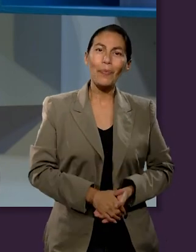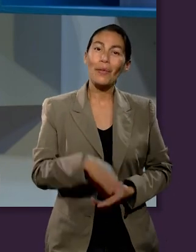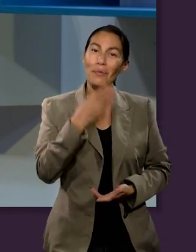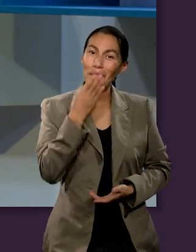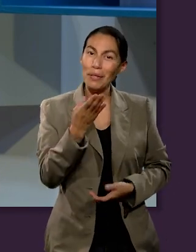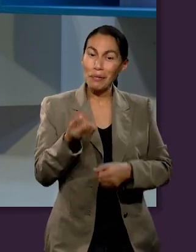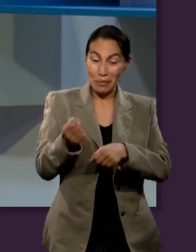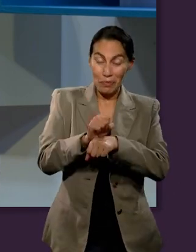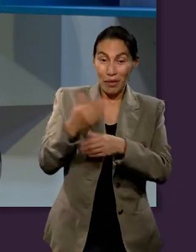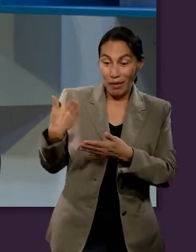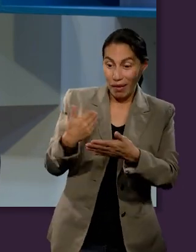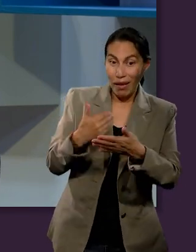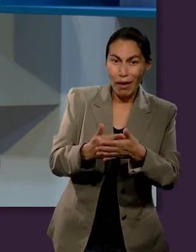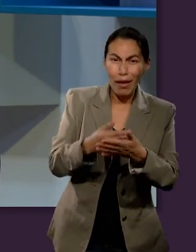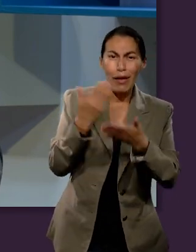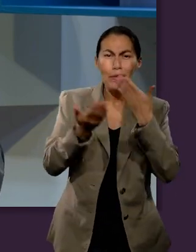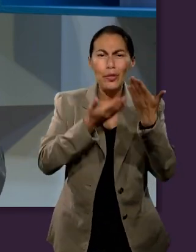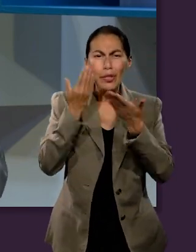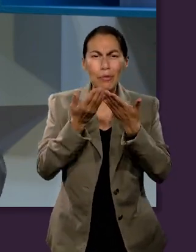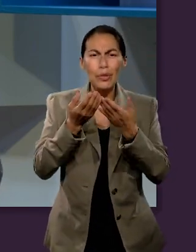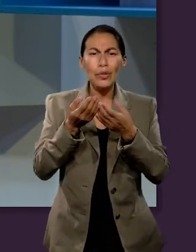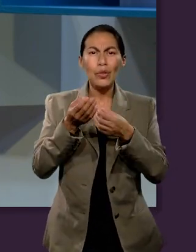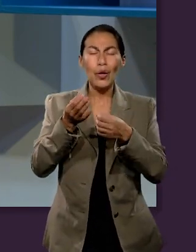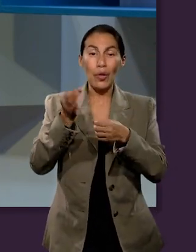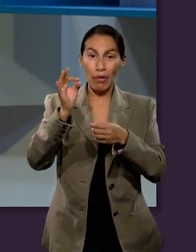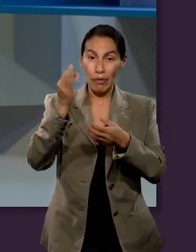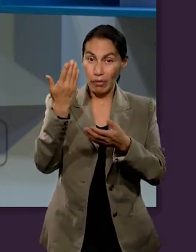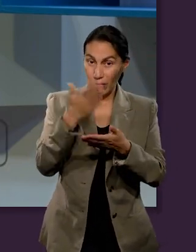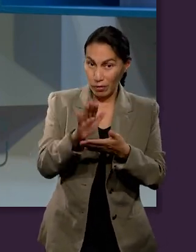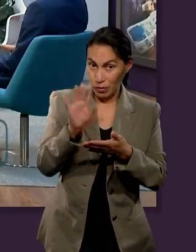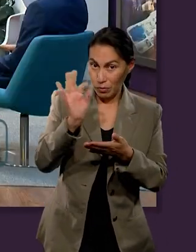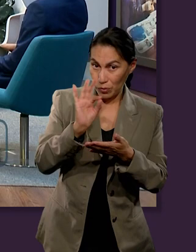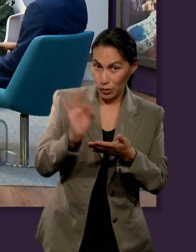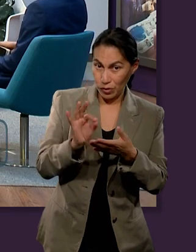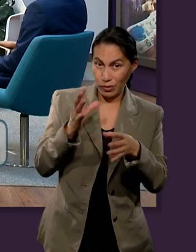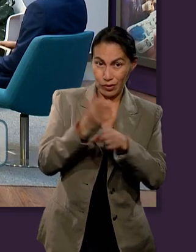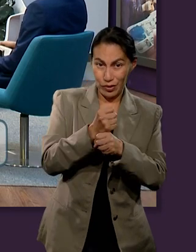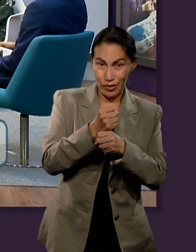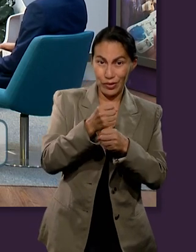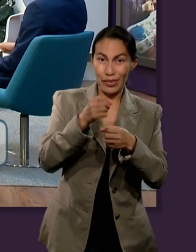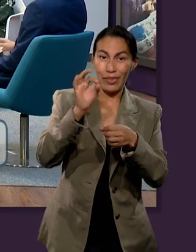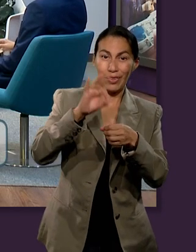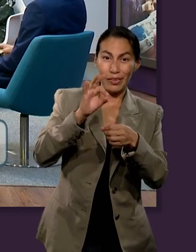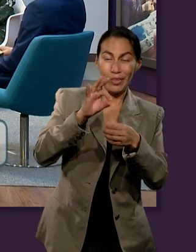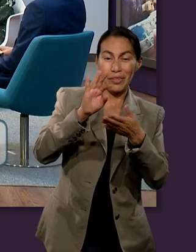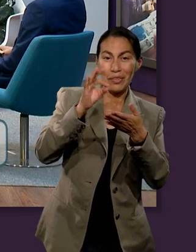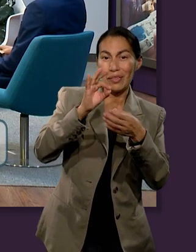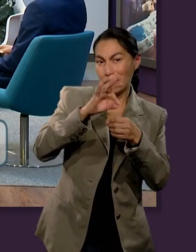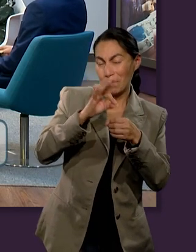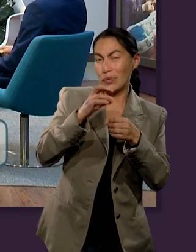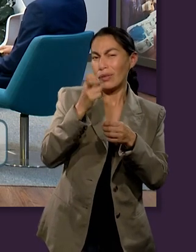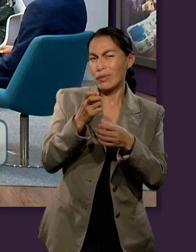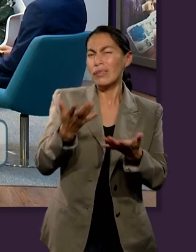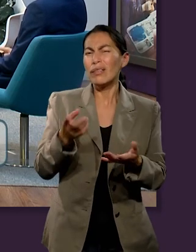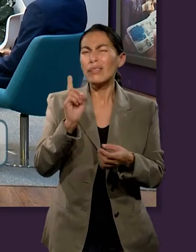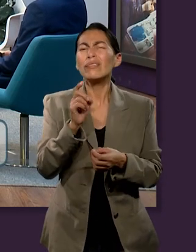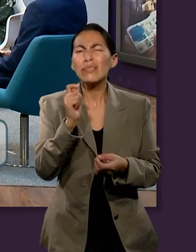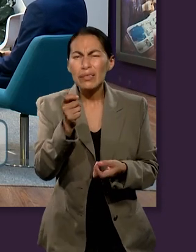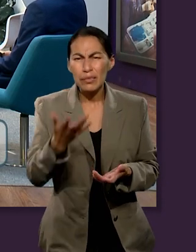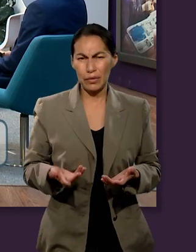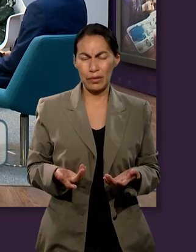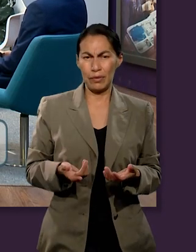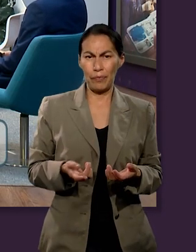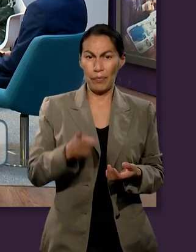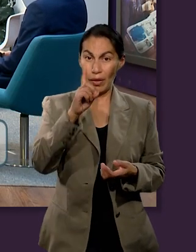estudiamos el origen del diezmo, lo cual es muy importante porque hay personas que a veces tienen duda en cuanto a esto y a veces